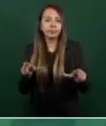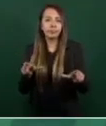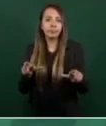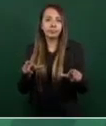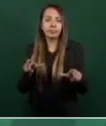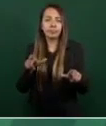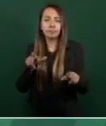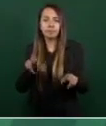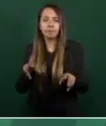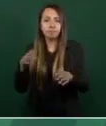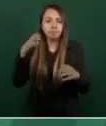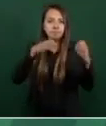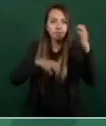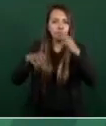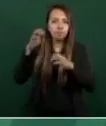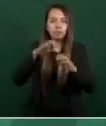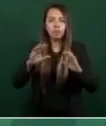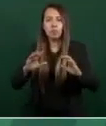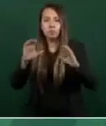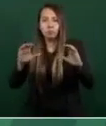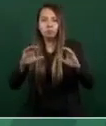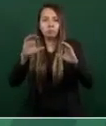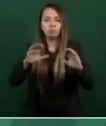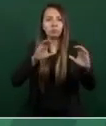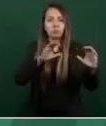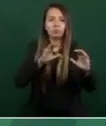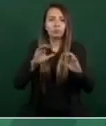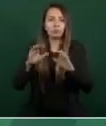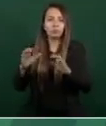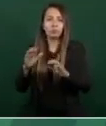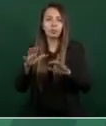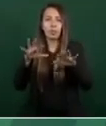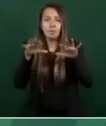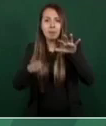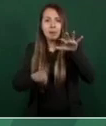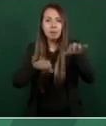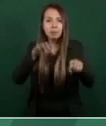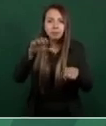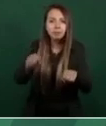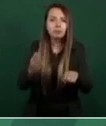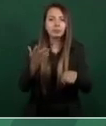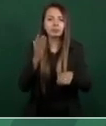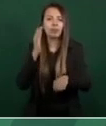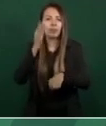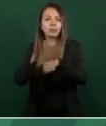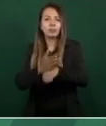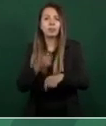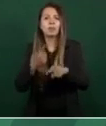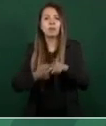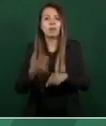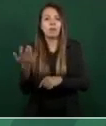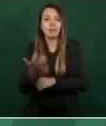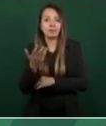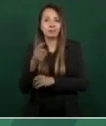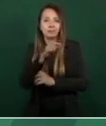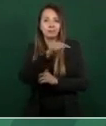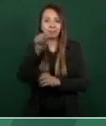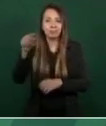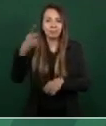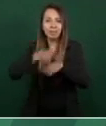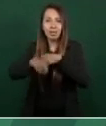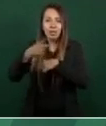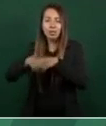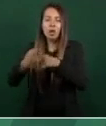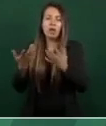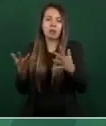terreno del castigo a los responsables de cometer delitos,